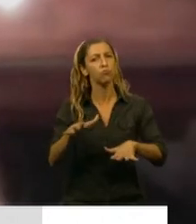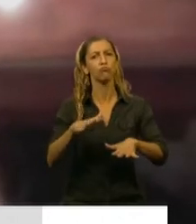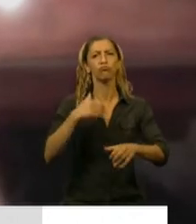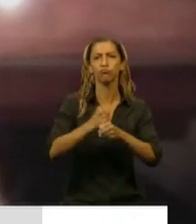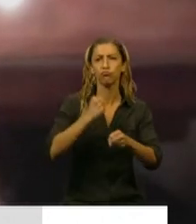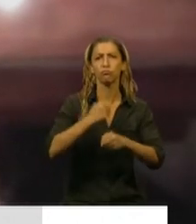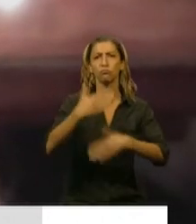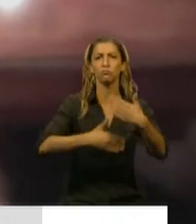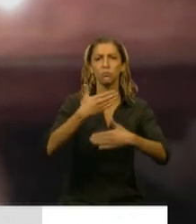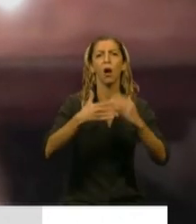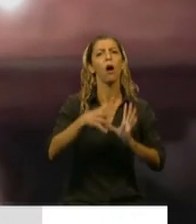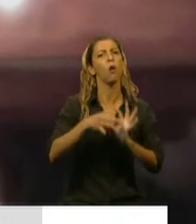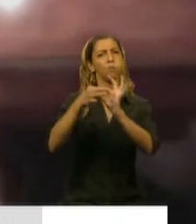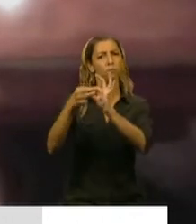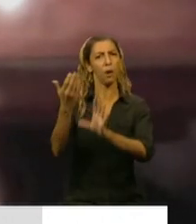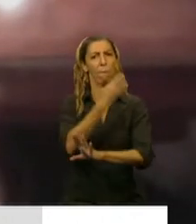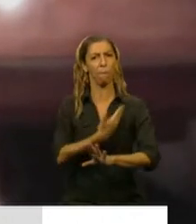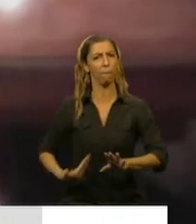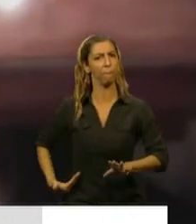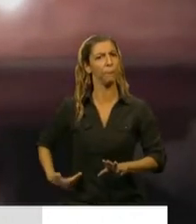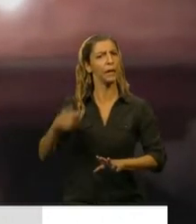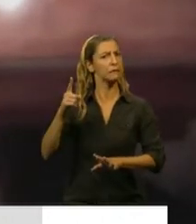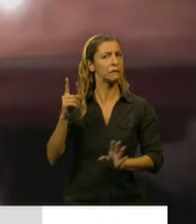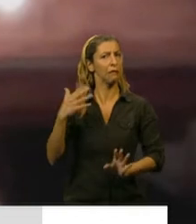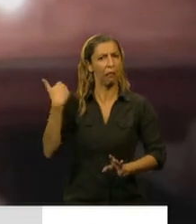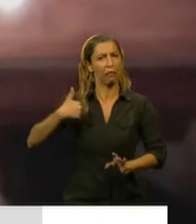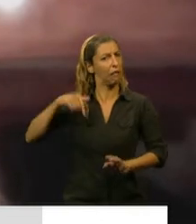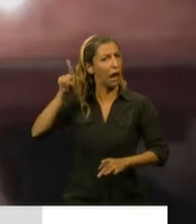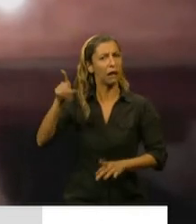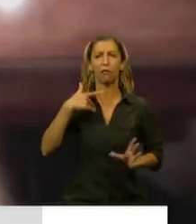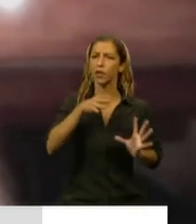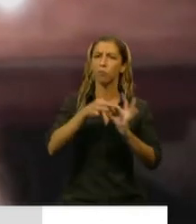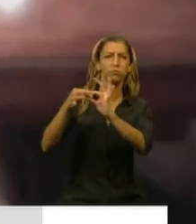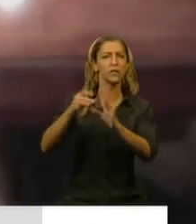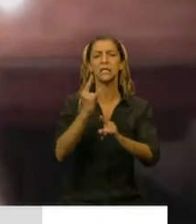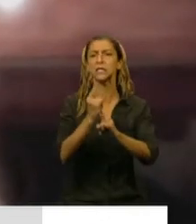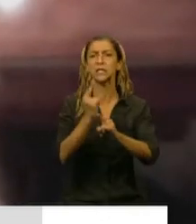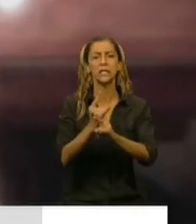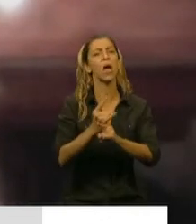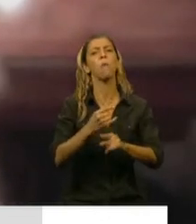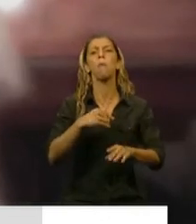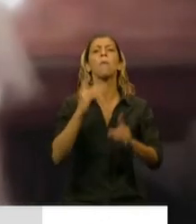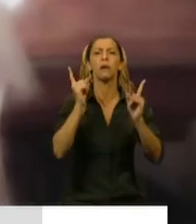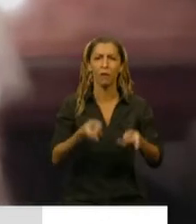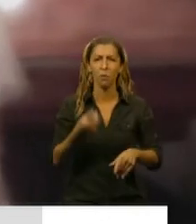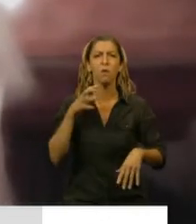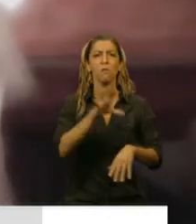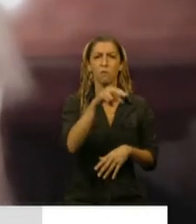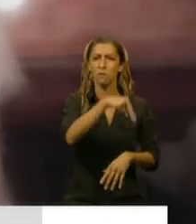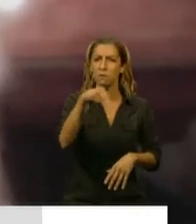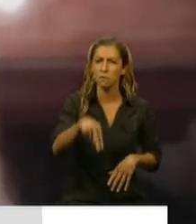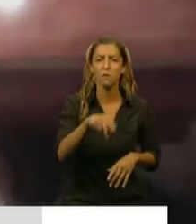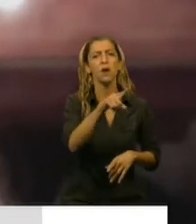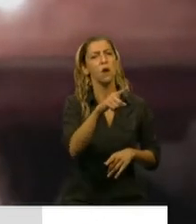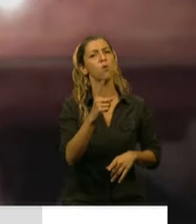del presidente de la República y del comportamiento ejemplar de todo el pueblo neuquino, hemos logrado aplanar la